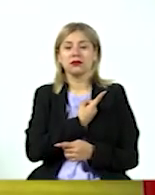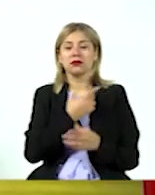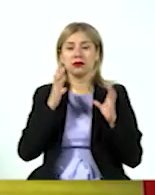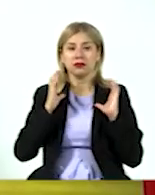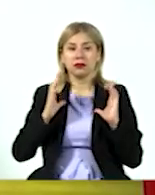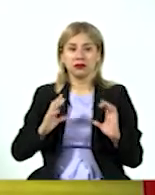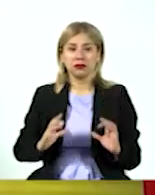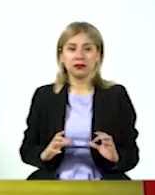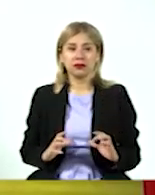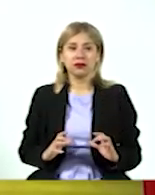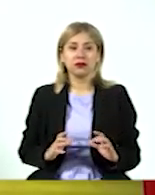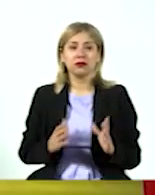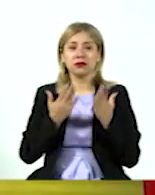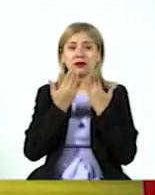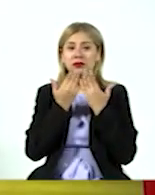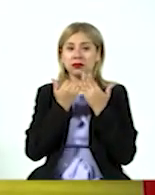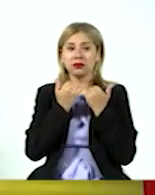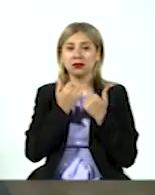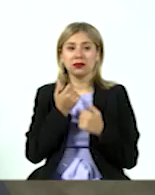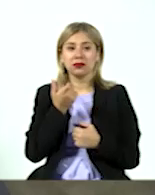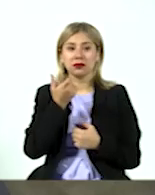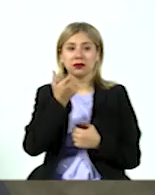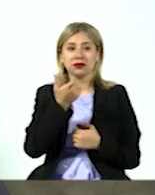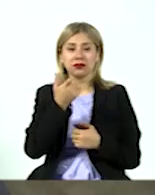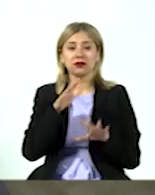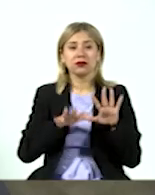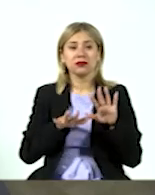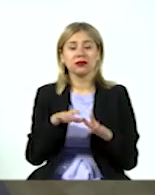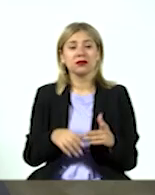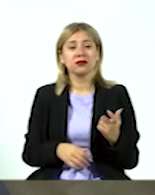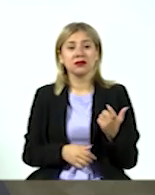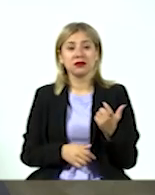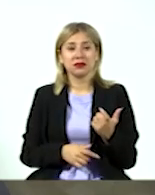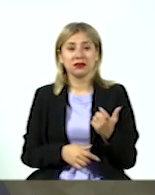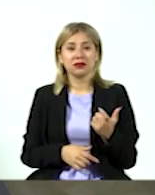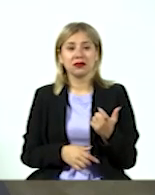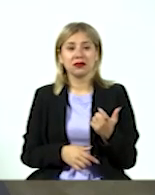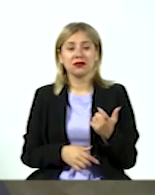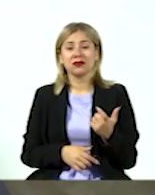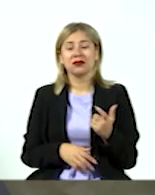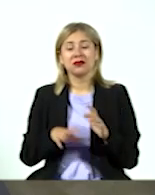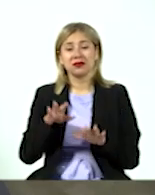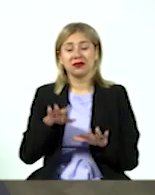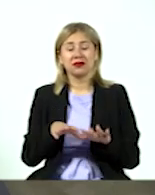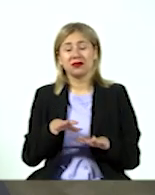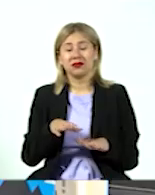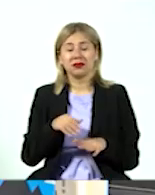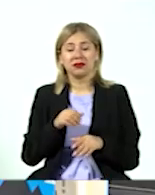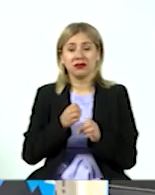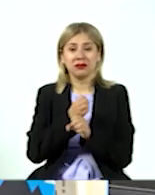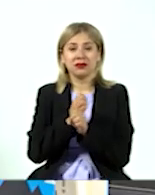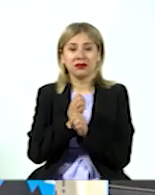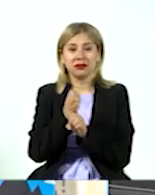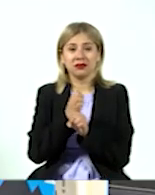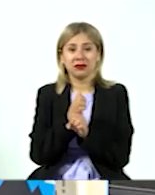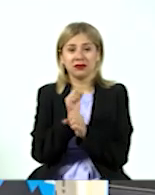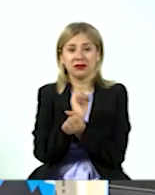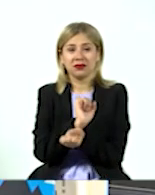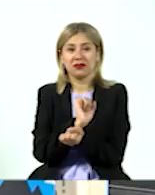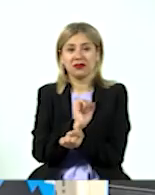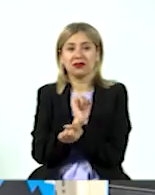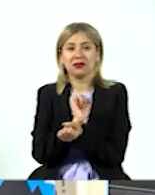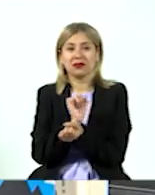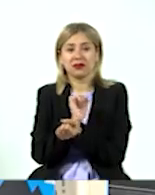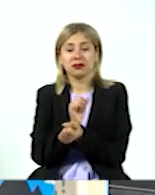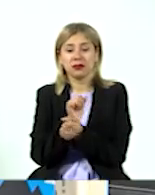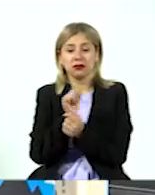cuando no se tiene dinero, y cuando se tiene dinero a veces te vuelves como un esclavo, y en ocasiones es difícil, yo creo